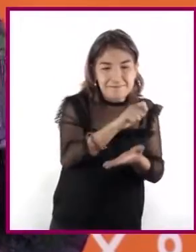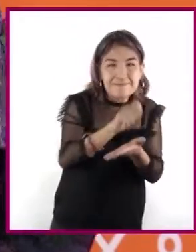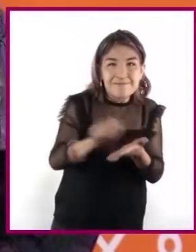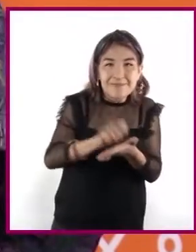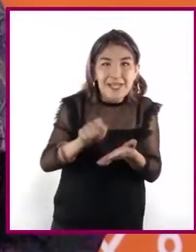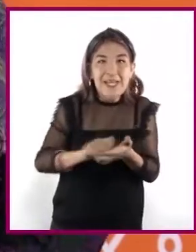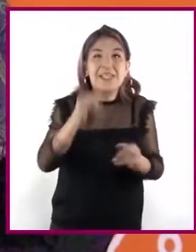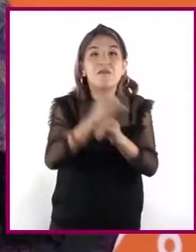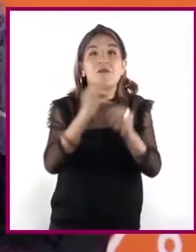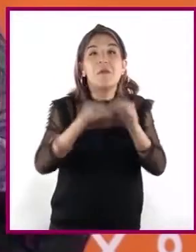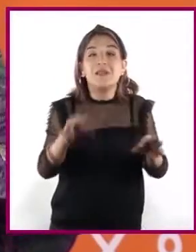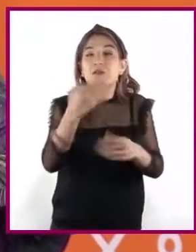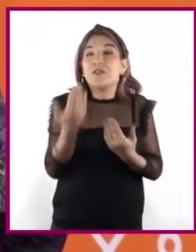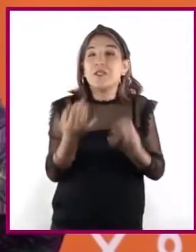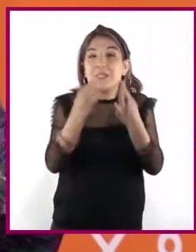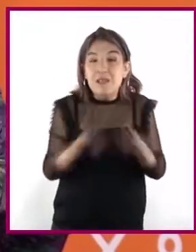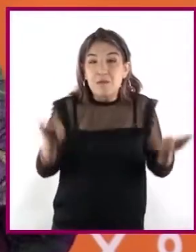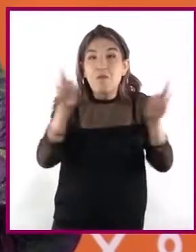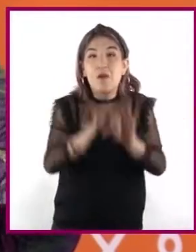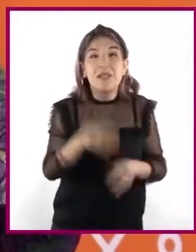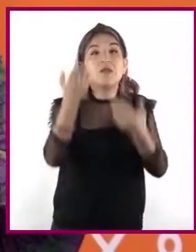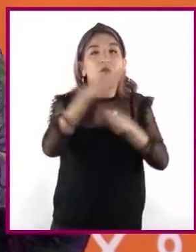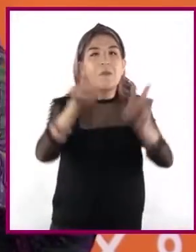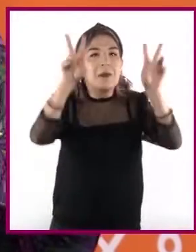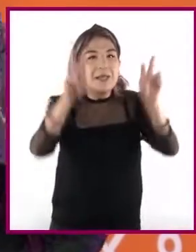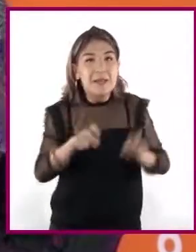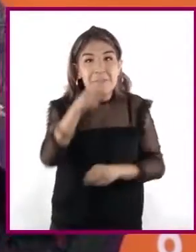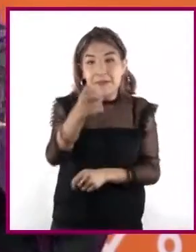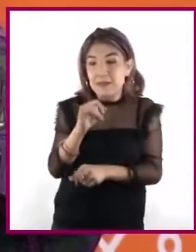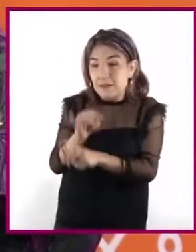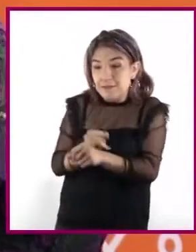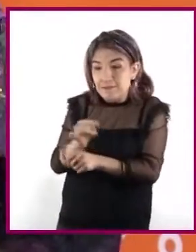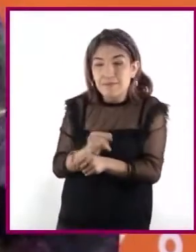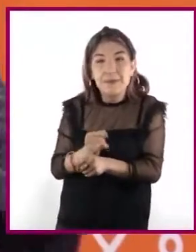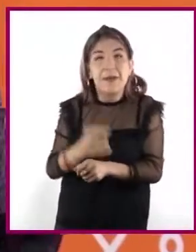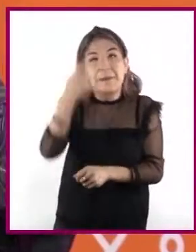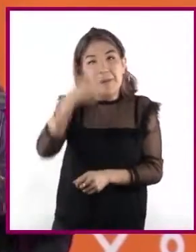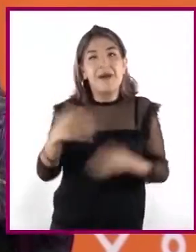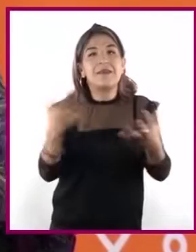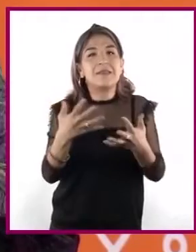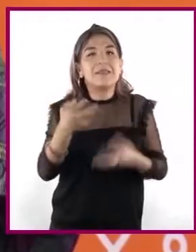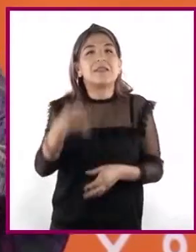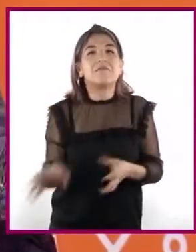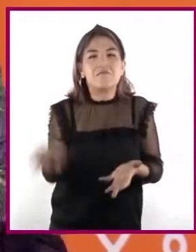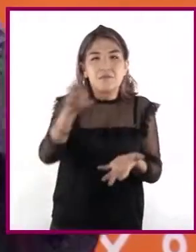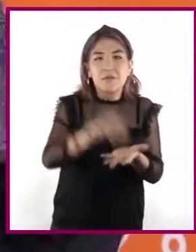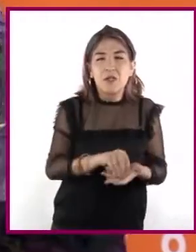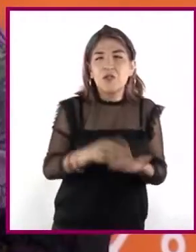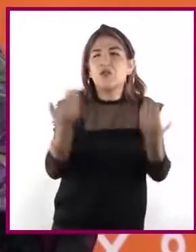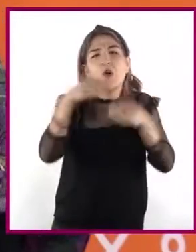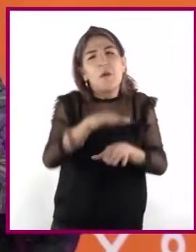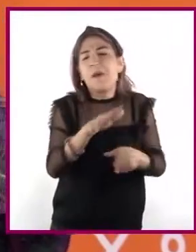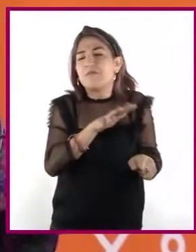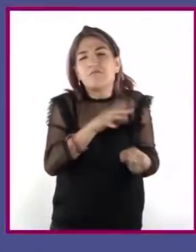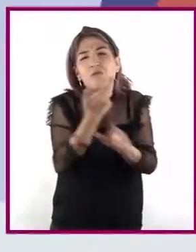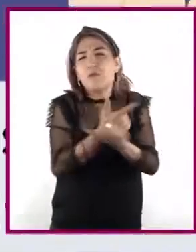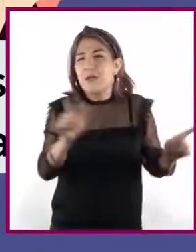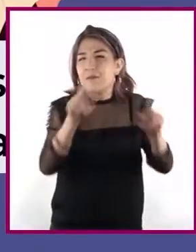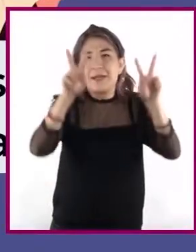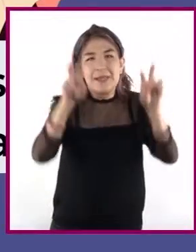la información relevante de las fuentes que se consultan al realizar una investigación sobre cierto tema.